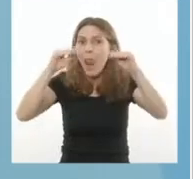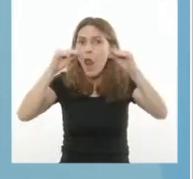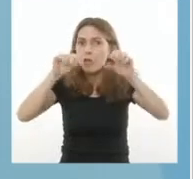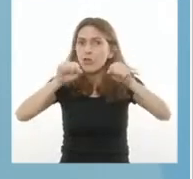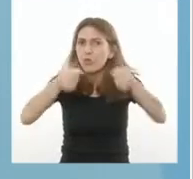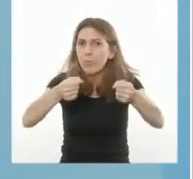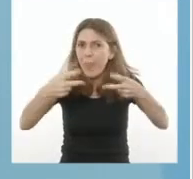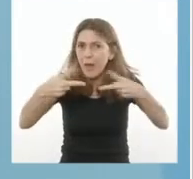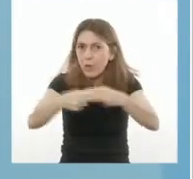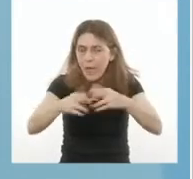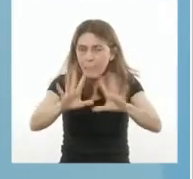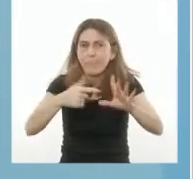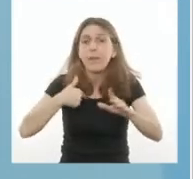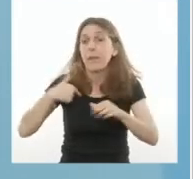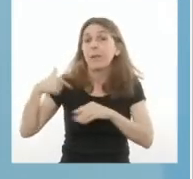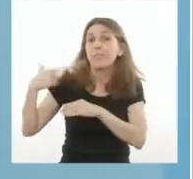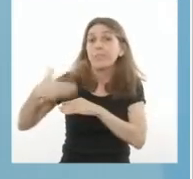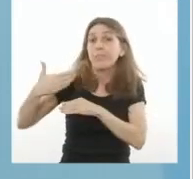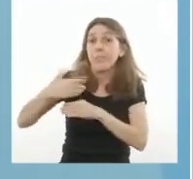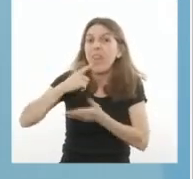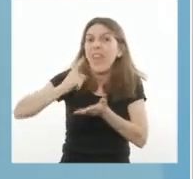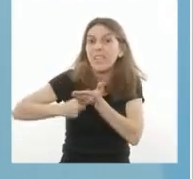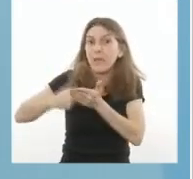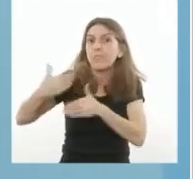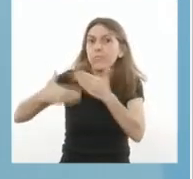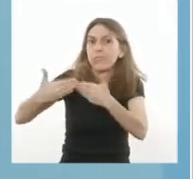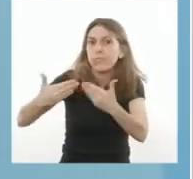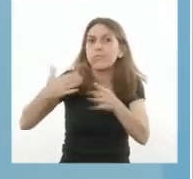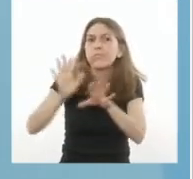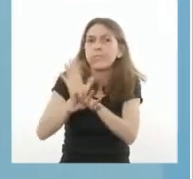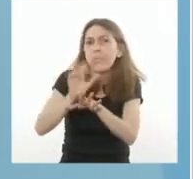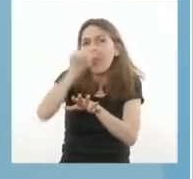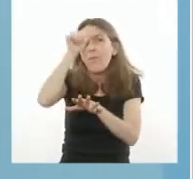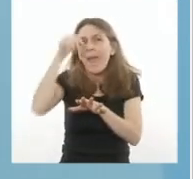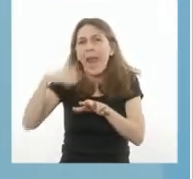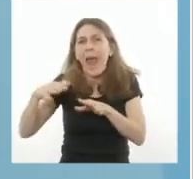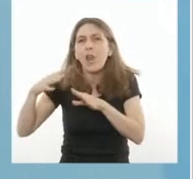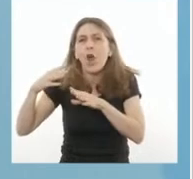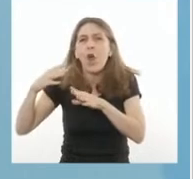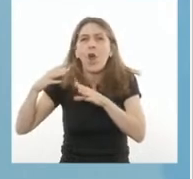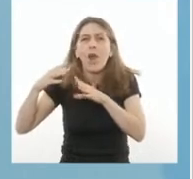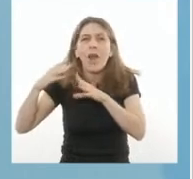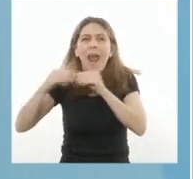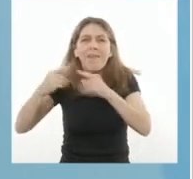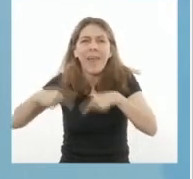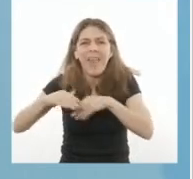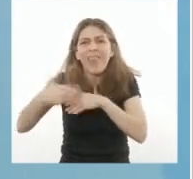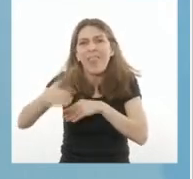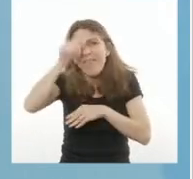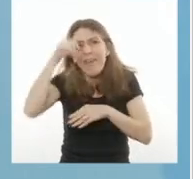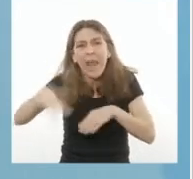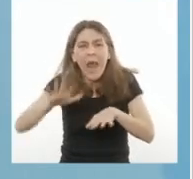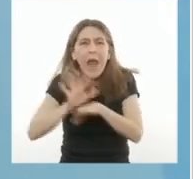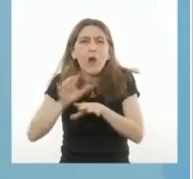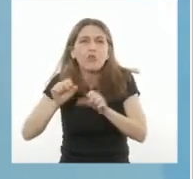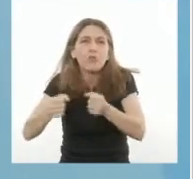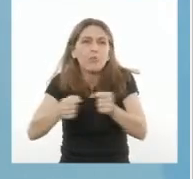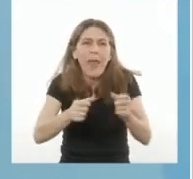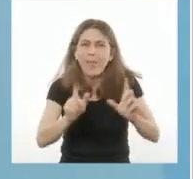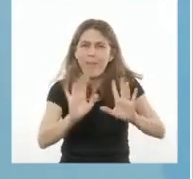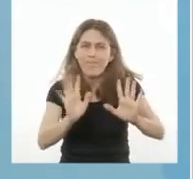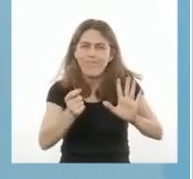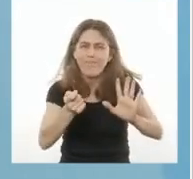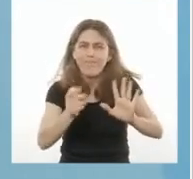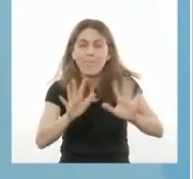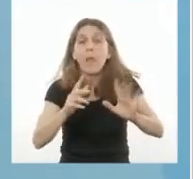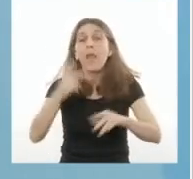Después de esas medidas, pudimos atravesar el verano con cuidados y sin mayores restricciones. El 18 de